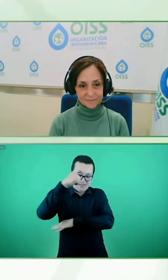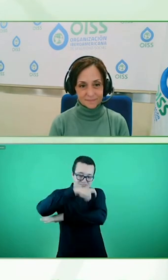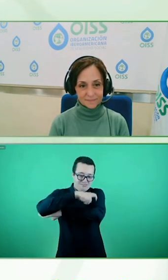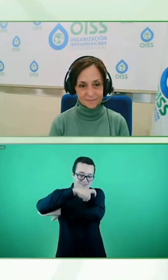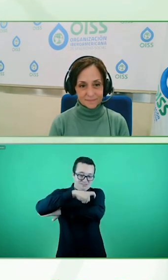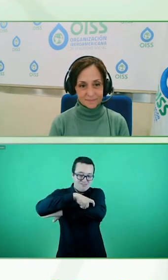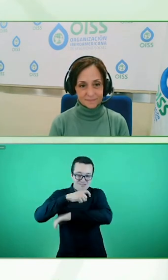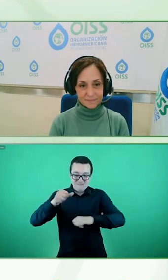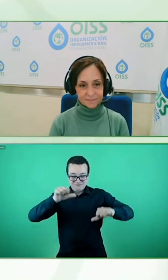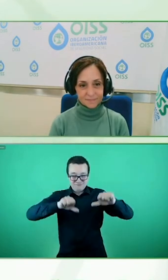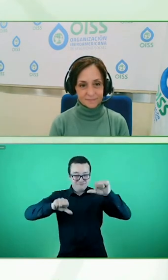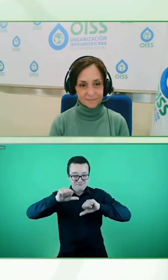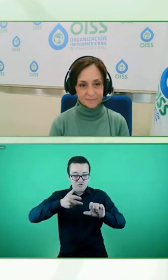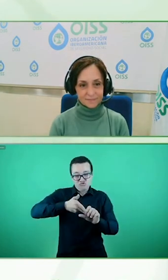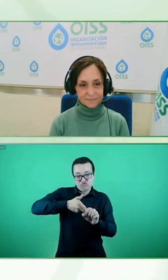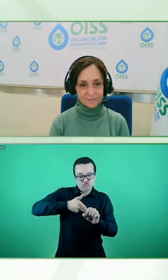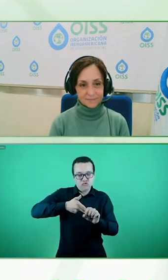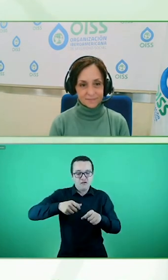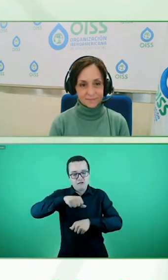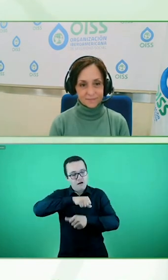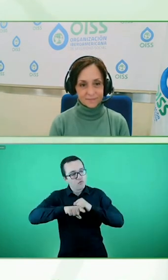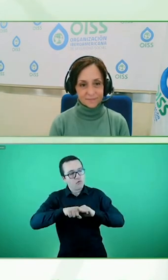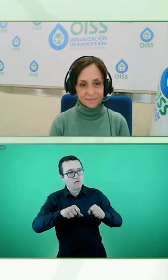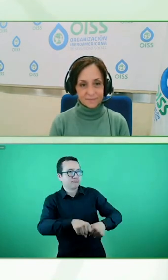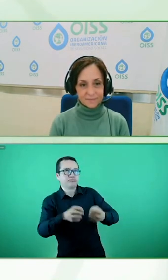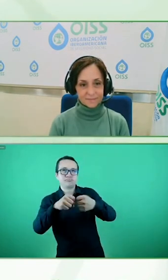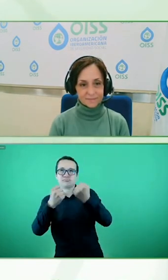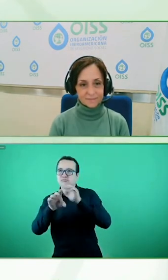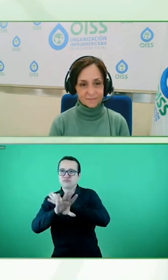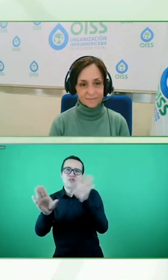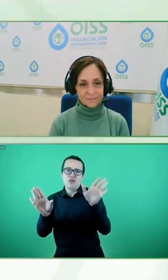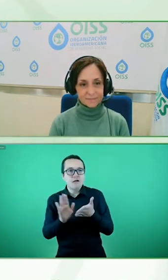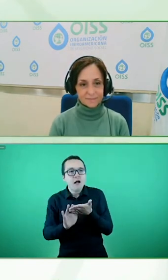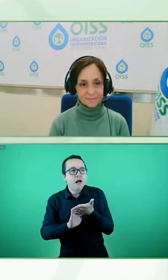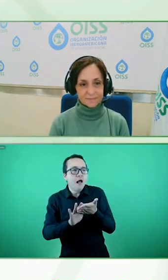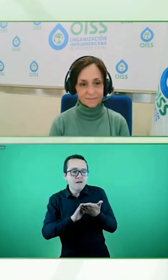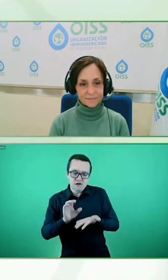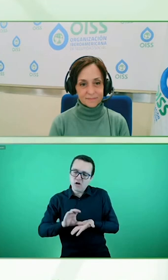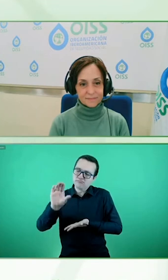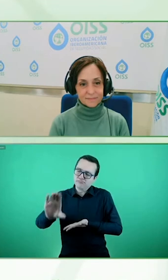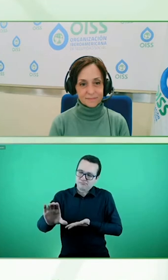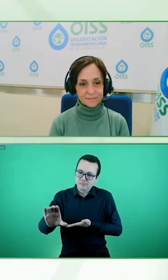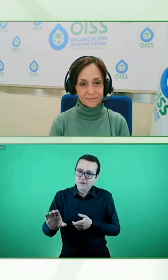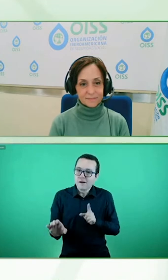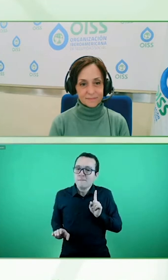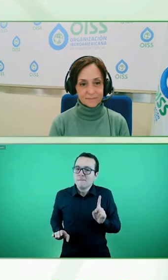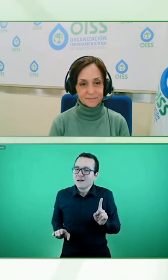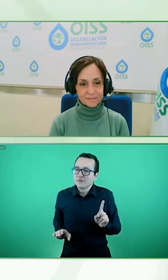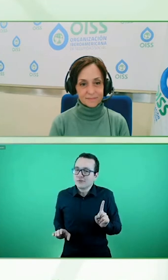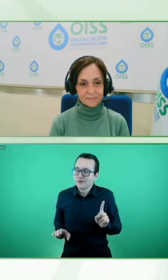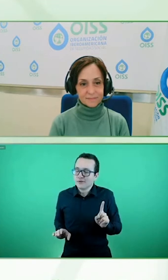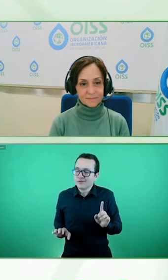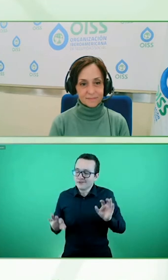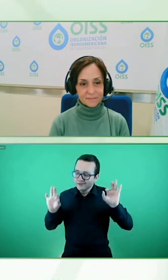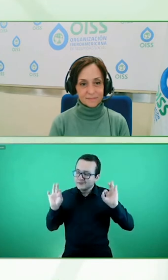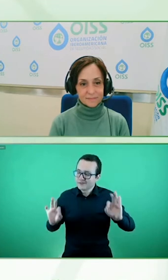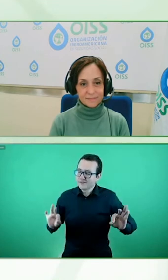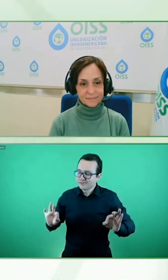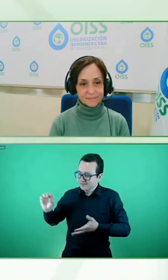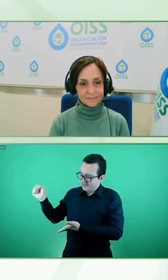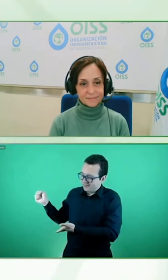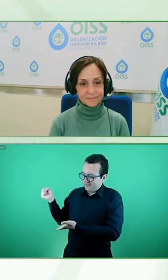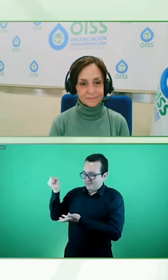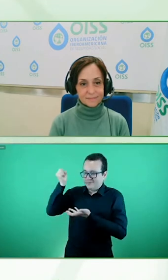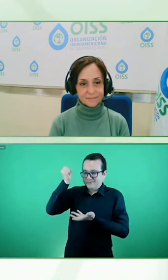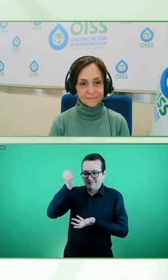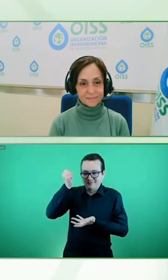inviertes en eso, pero con algunas salvaguardas para asegurar que tienes efectos positivos. Pero realmente para poder cambiar el mercado de cambio climático,